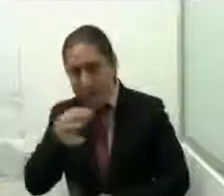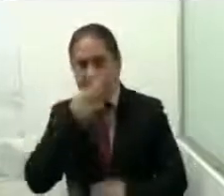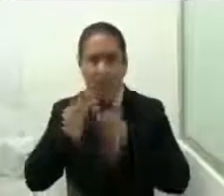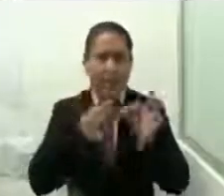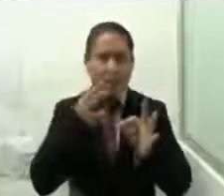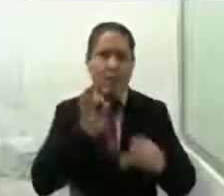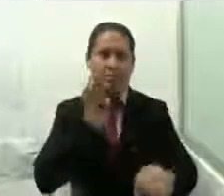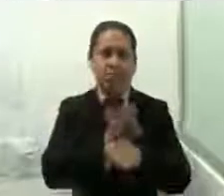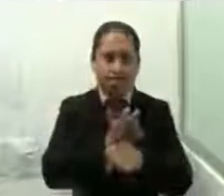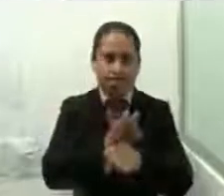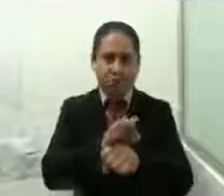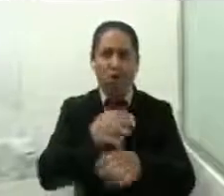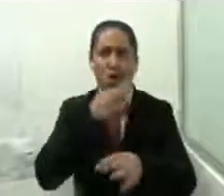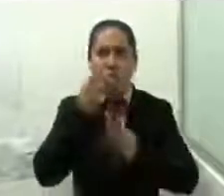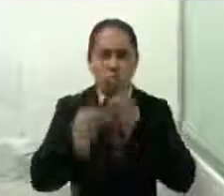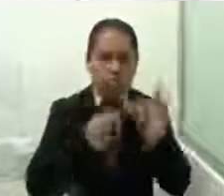de género en Chiapas.